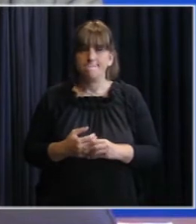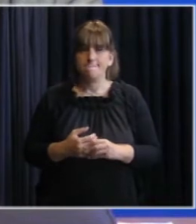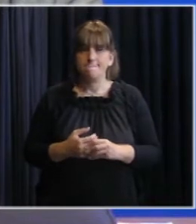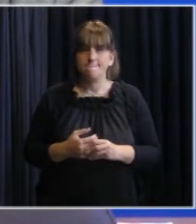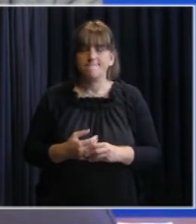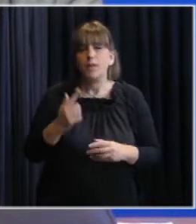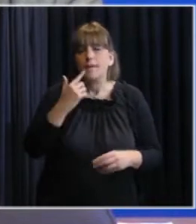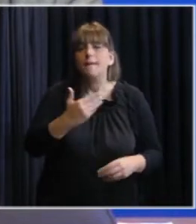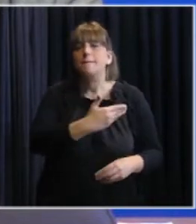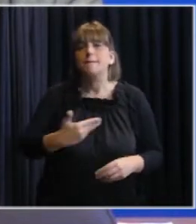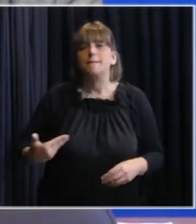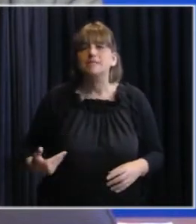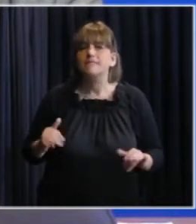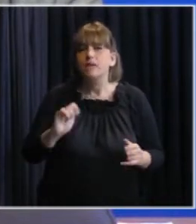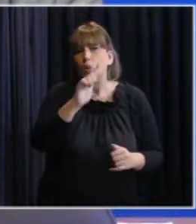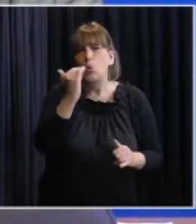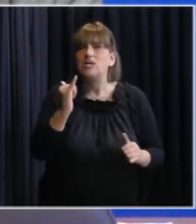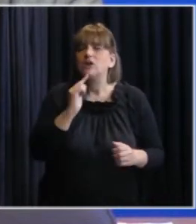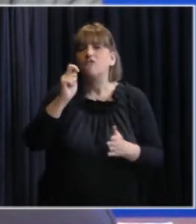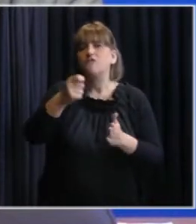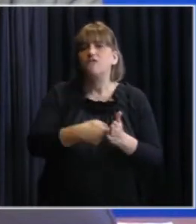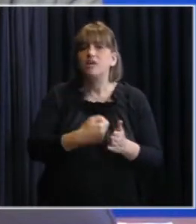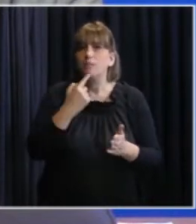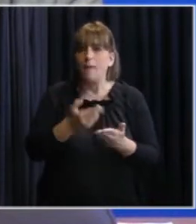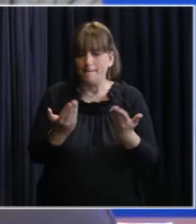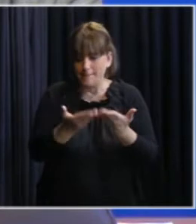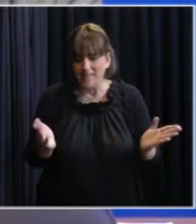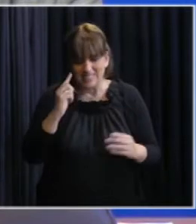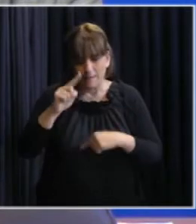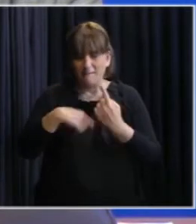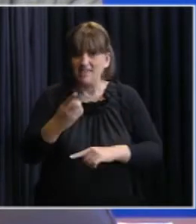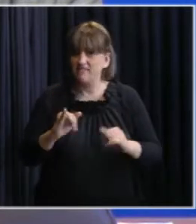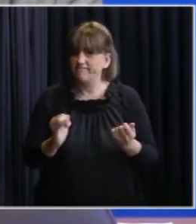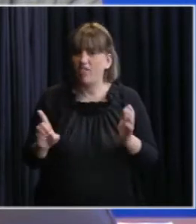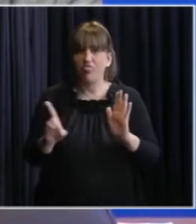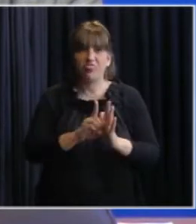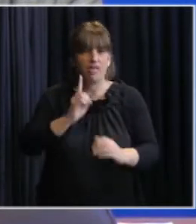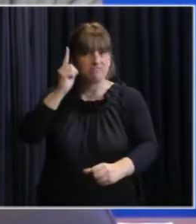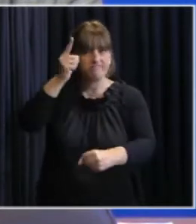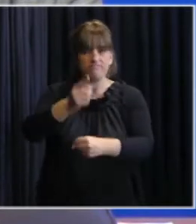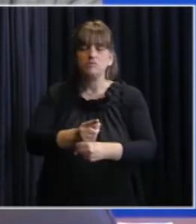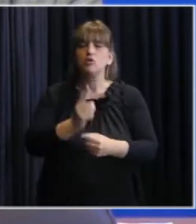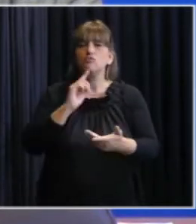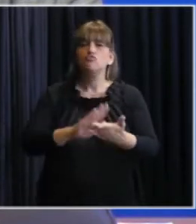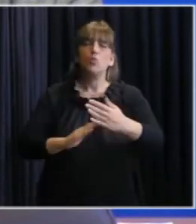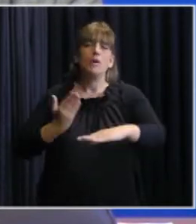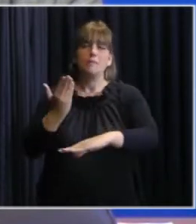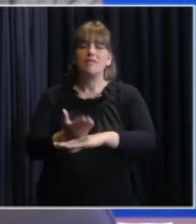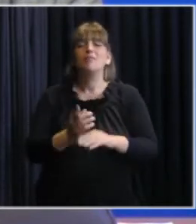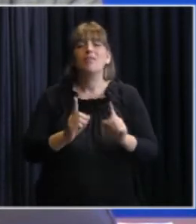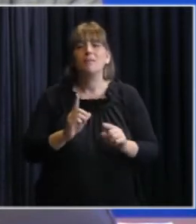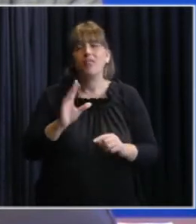el presidente de la república firmó un decreto que entra en vigencia a partir de mañana y obviamente pedimos también